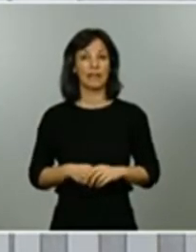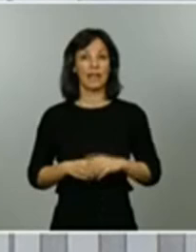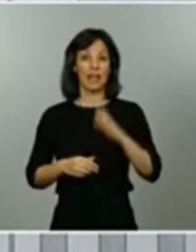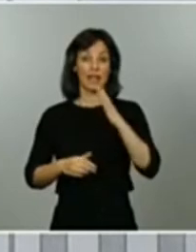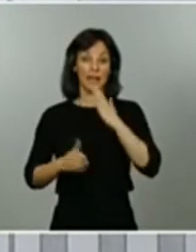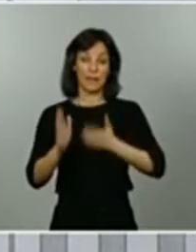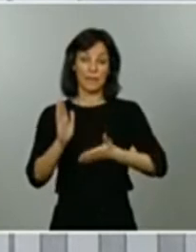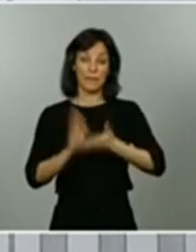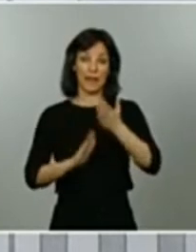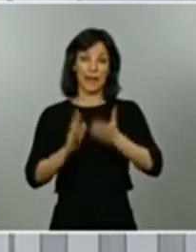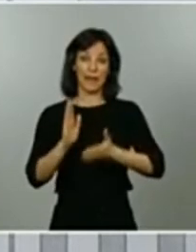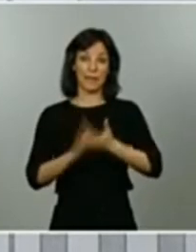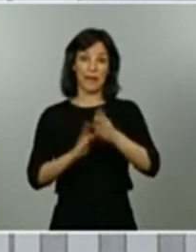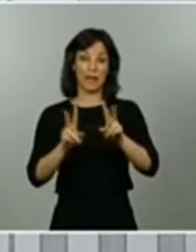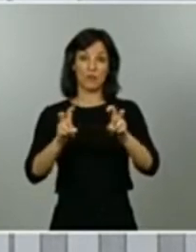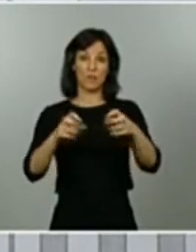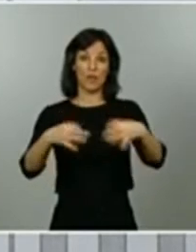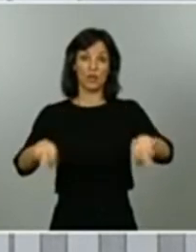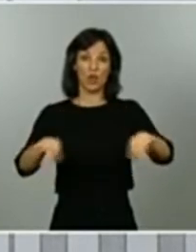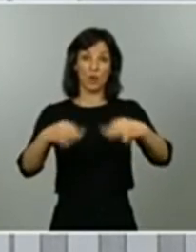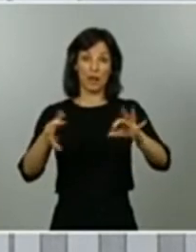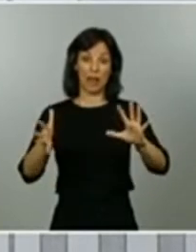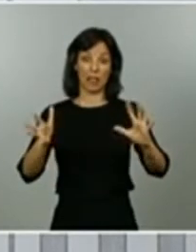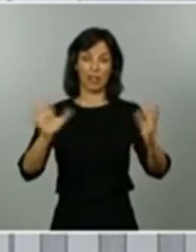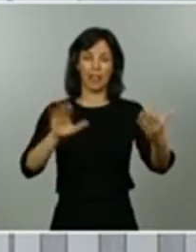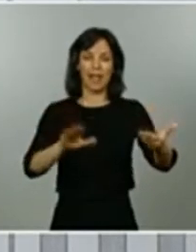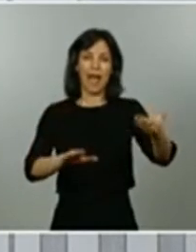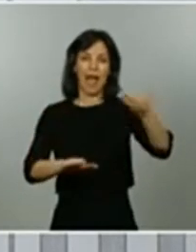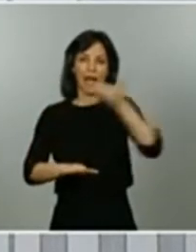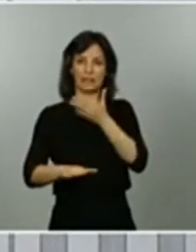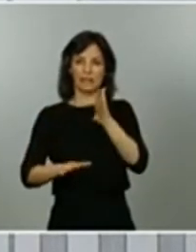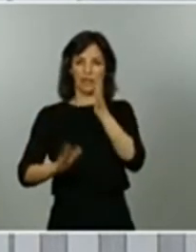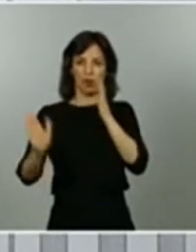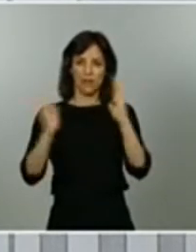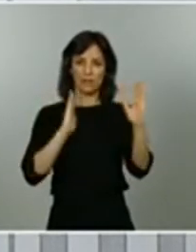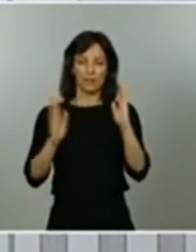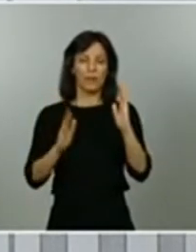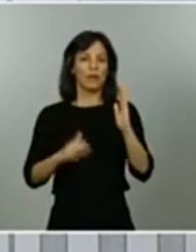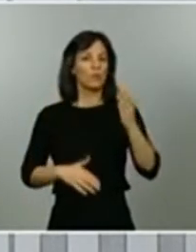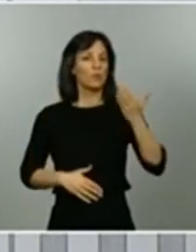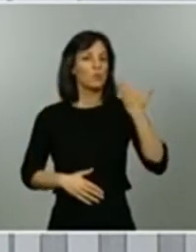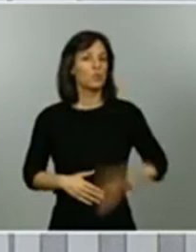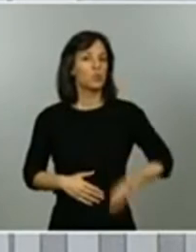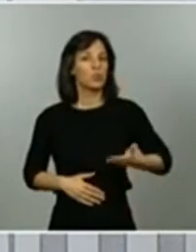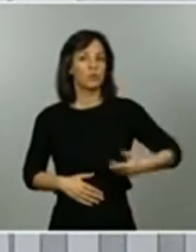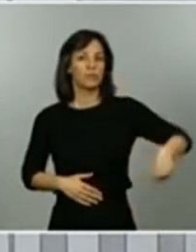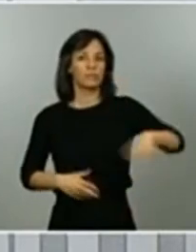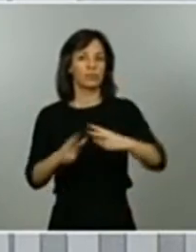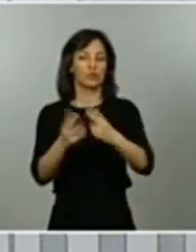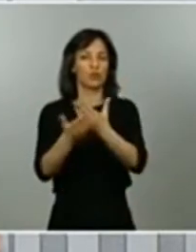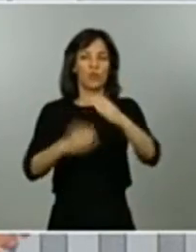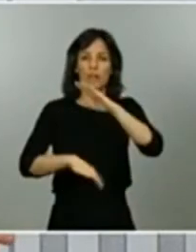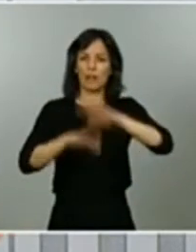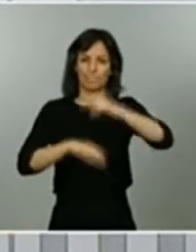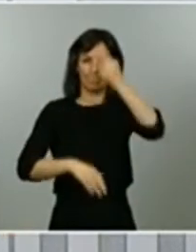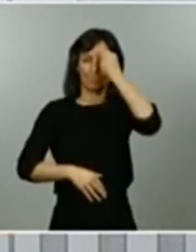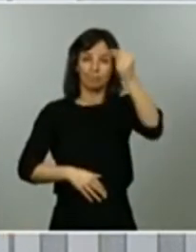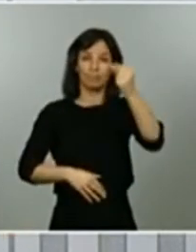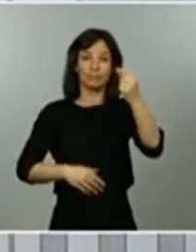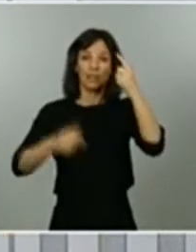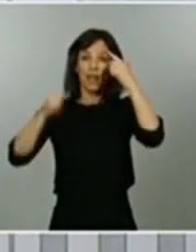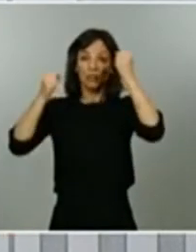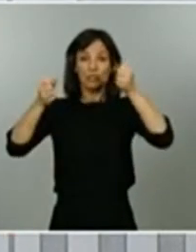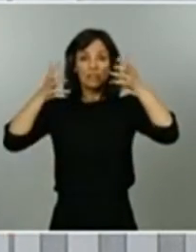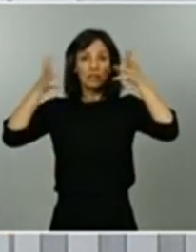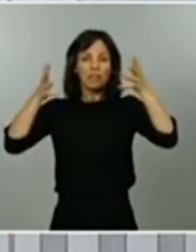más necesaria que nunca la disciplina social y atender a las recomendaciones de las autoridades sanitarias. La distancia